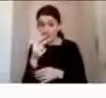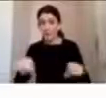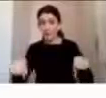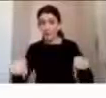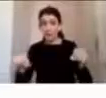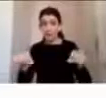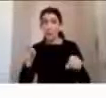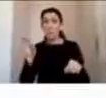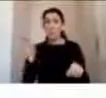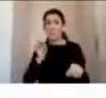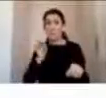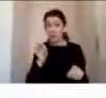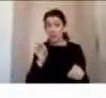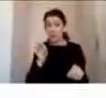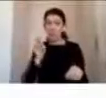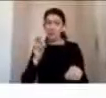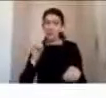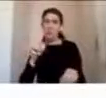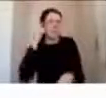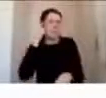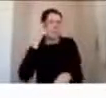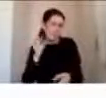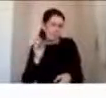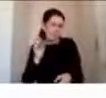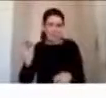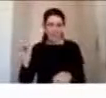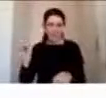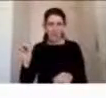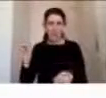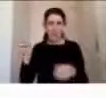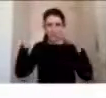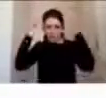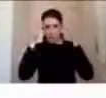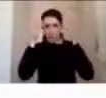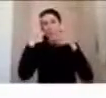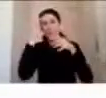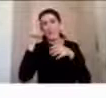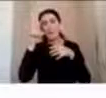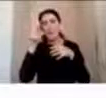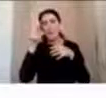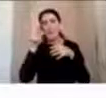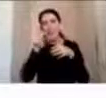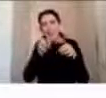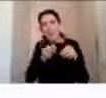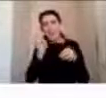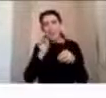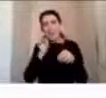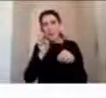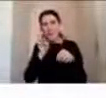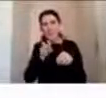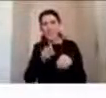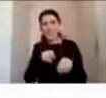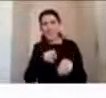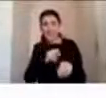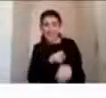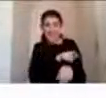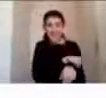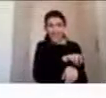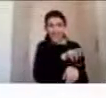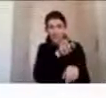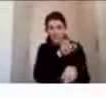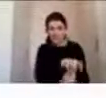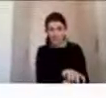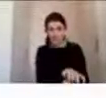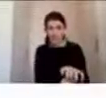-madre, supongamos que son los padres, padre-madre con casco y sin embargo abajo del padre, a la izquierda de la persona que está en